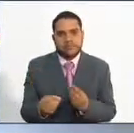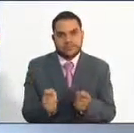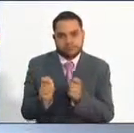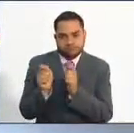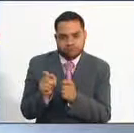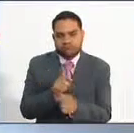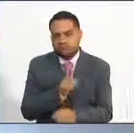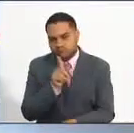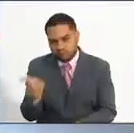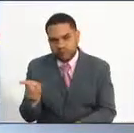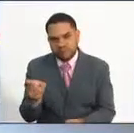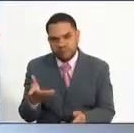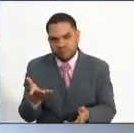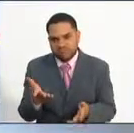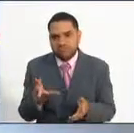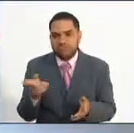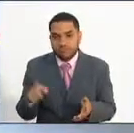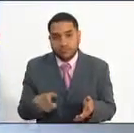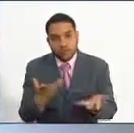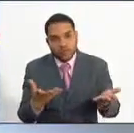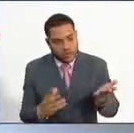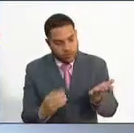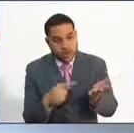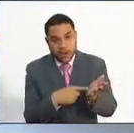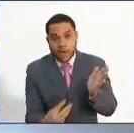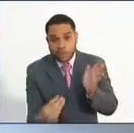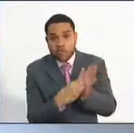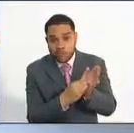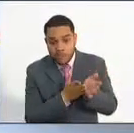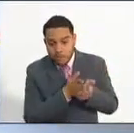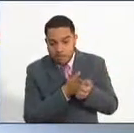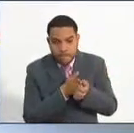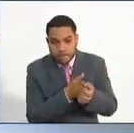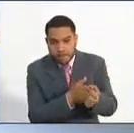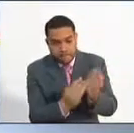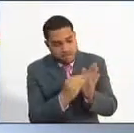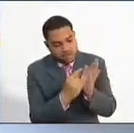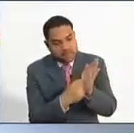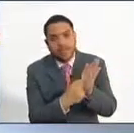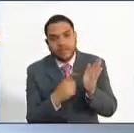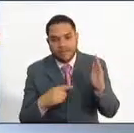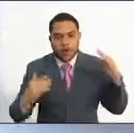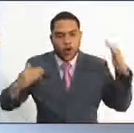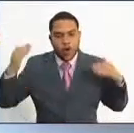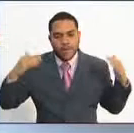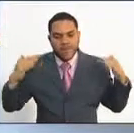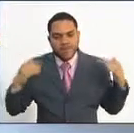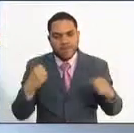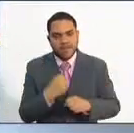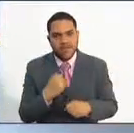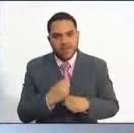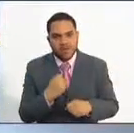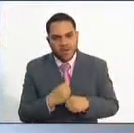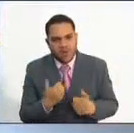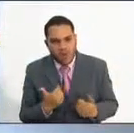que en los manuales deben incluirse las competencias laborales exigidas para el desempeño del empleo.